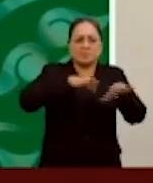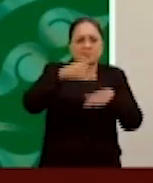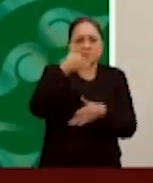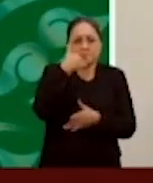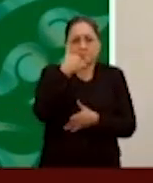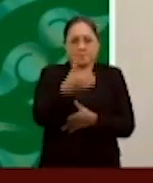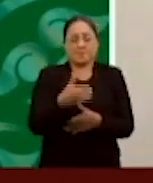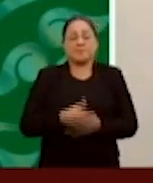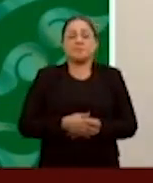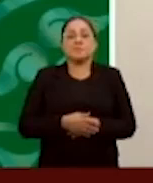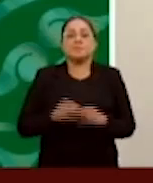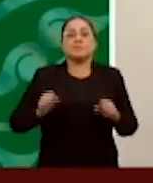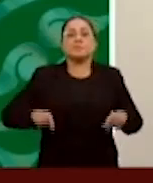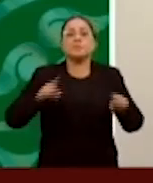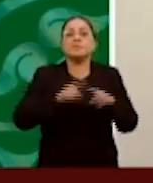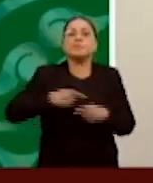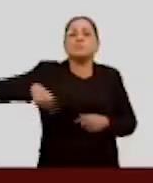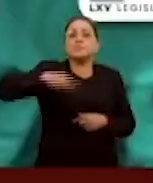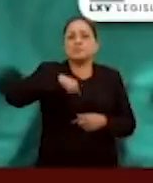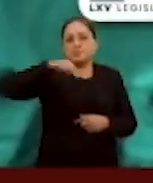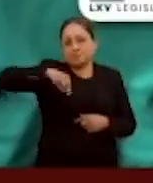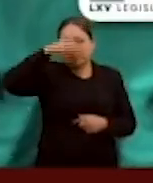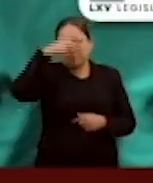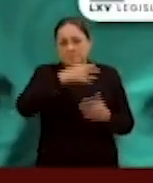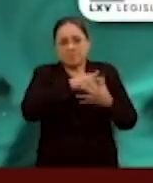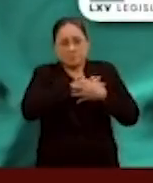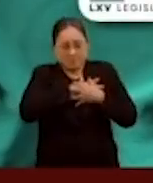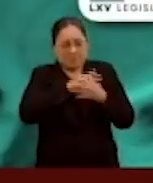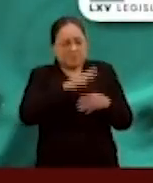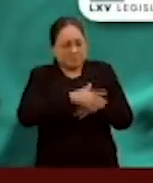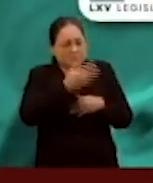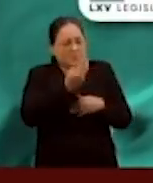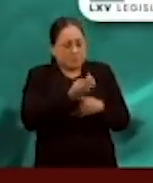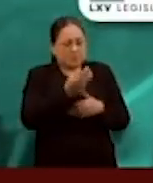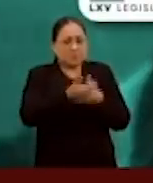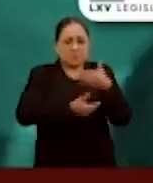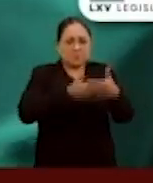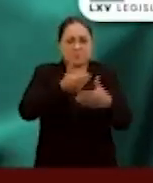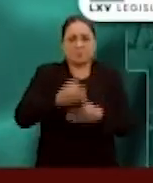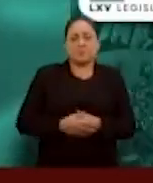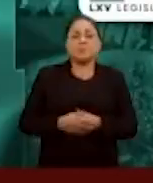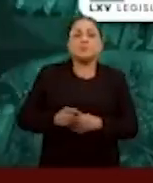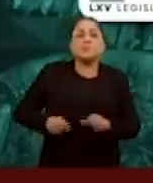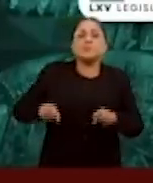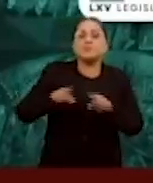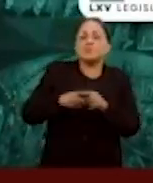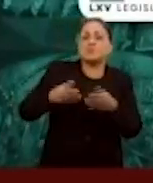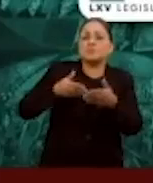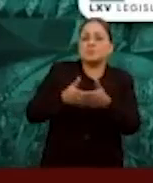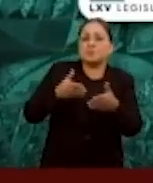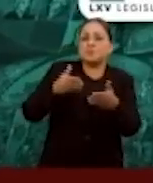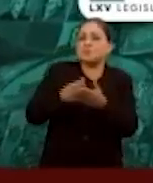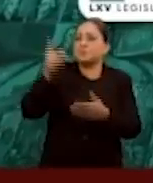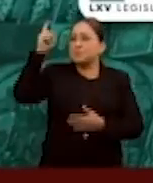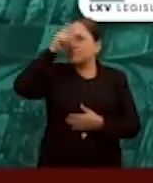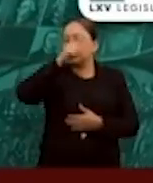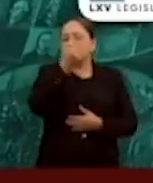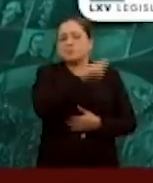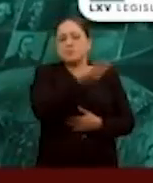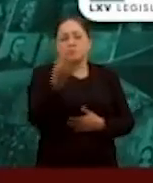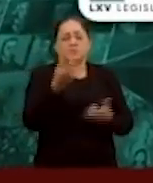y de todos y por el amor que le tenemos a México. Dentro de las dificultades propias, la pluralidad,